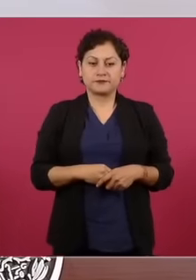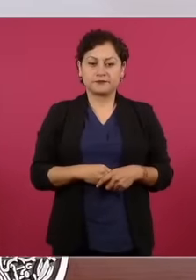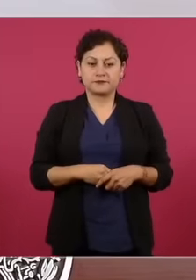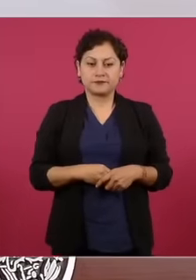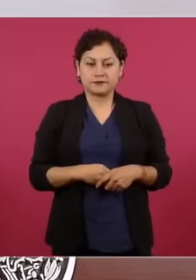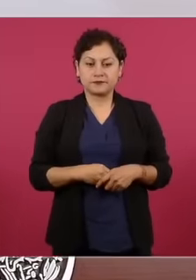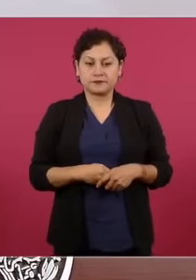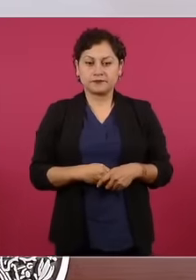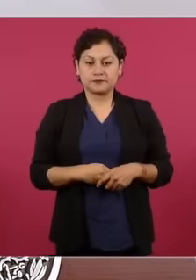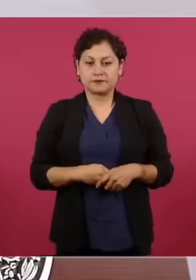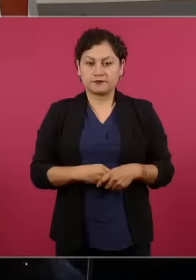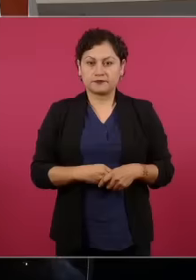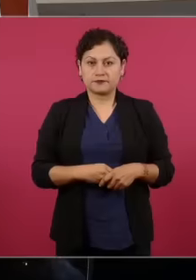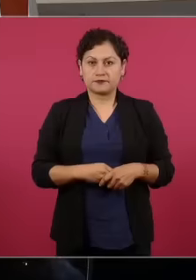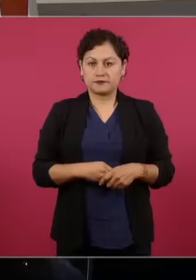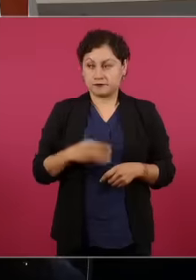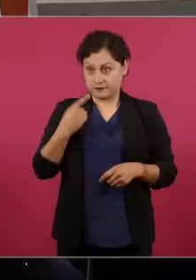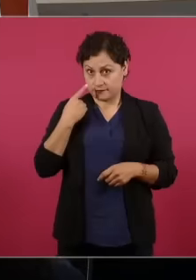¿Ya vieron a qué hora?